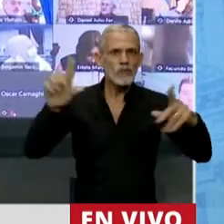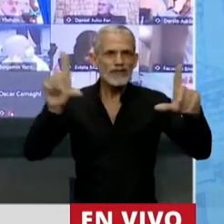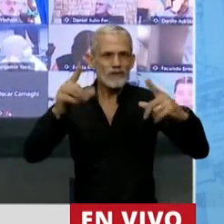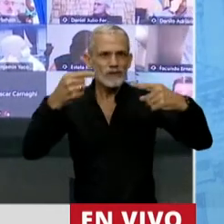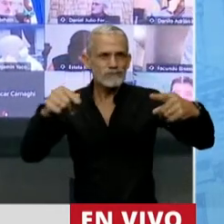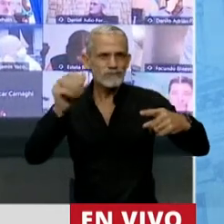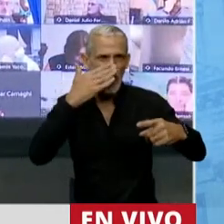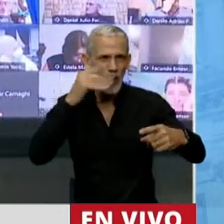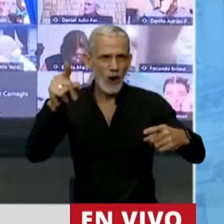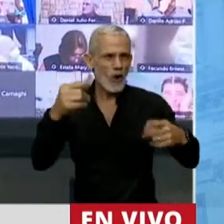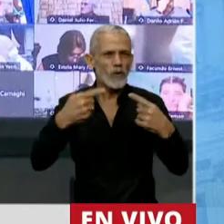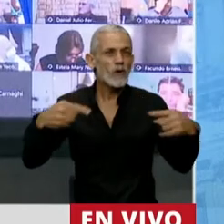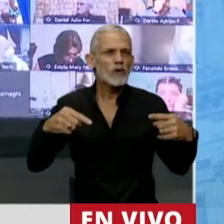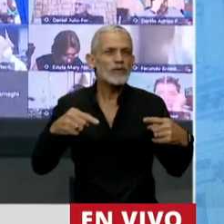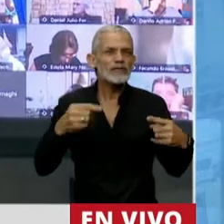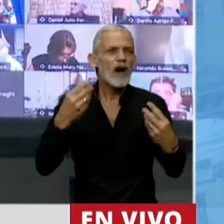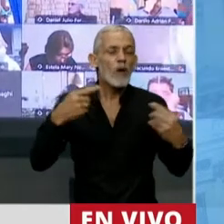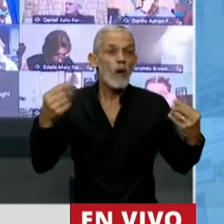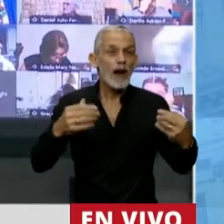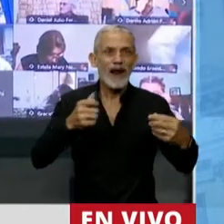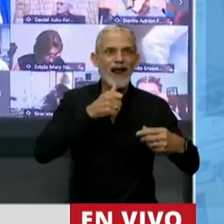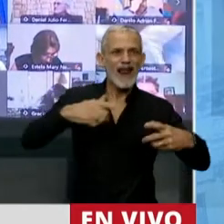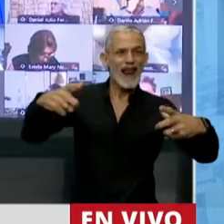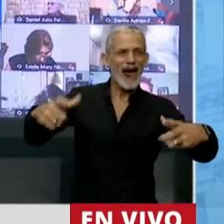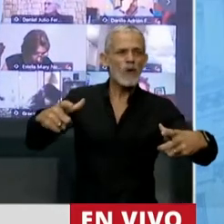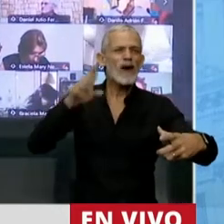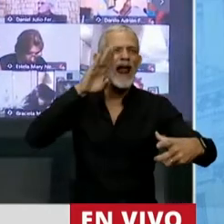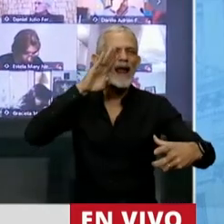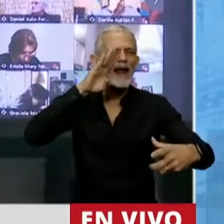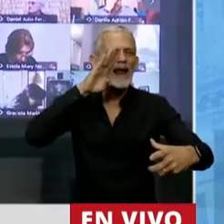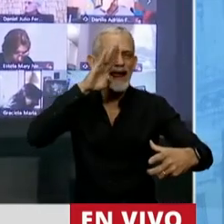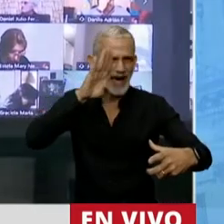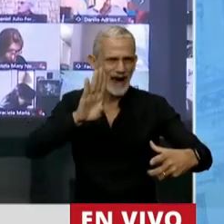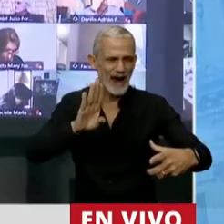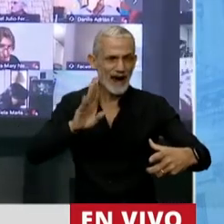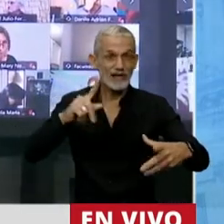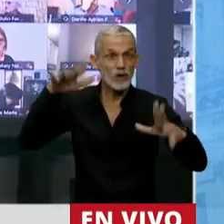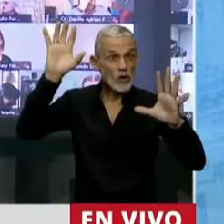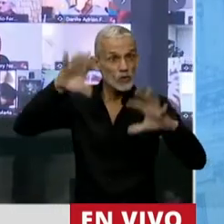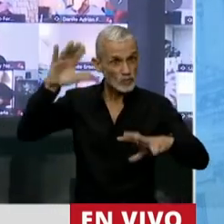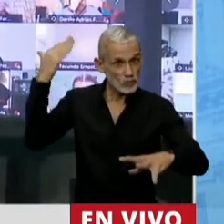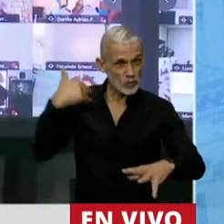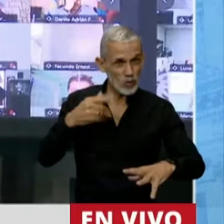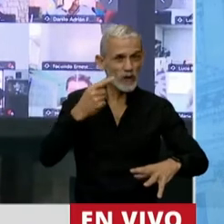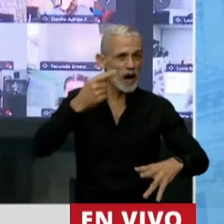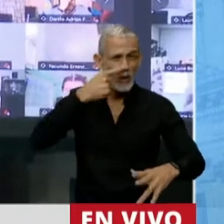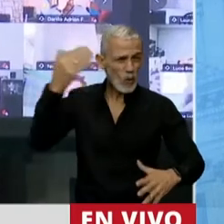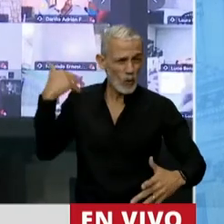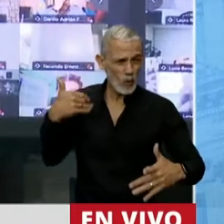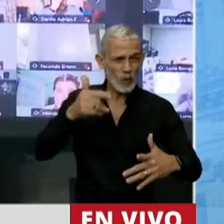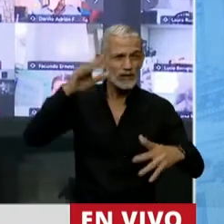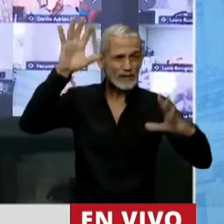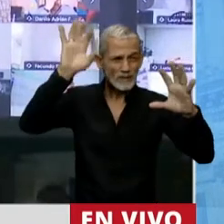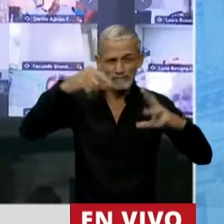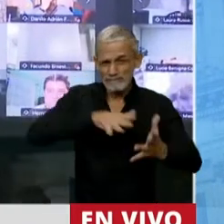locales de mi ciudad eran las lagunas negras. Las lluvias de los últimos días, de las últimas jornadas,